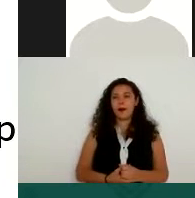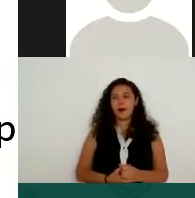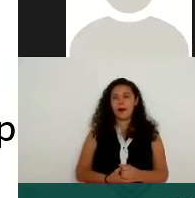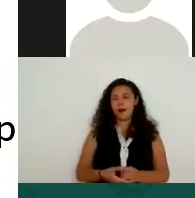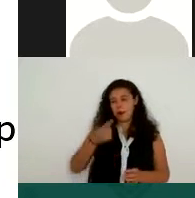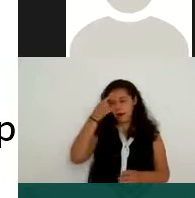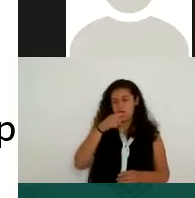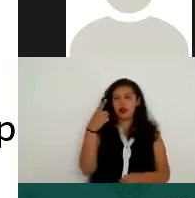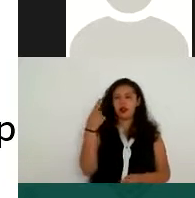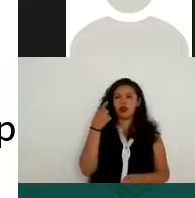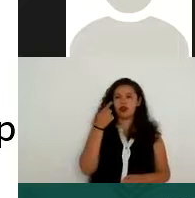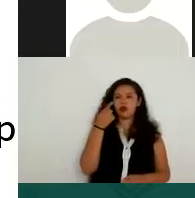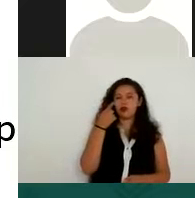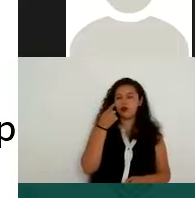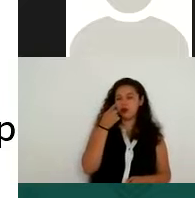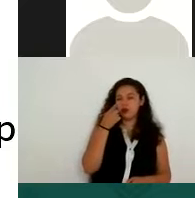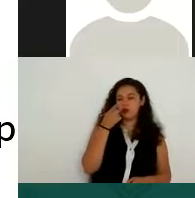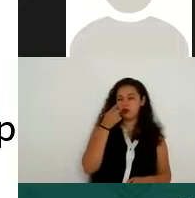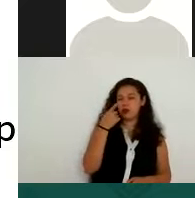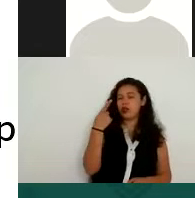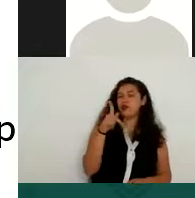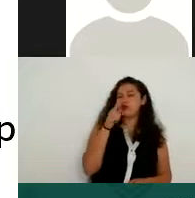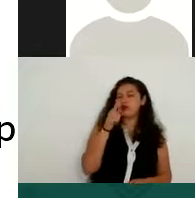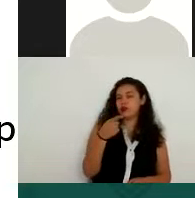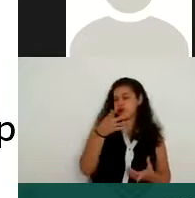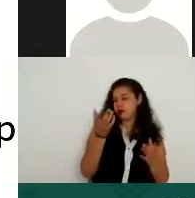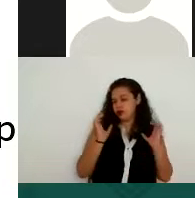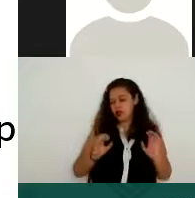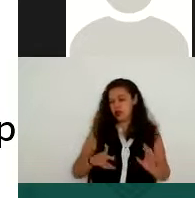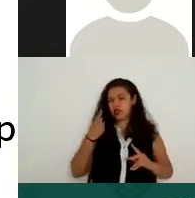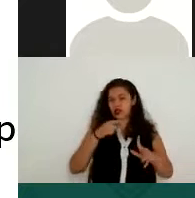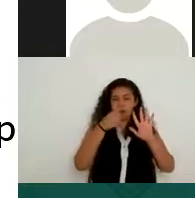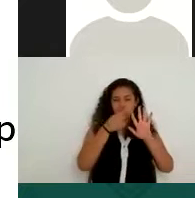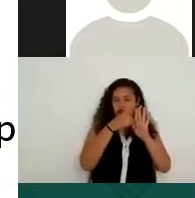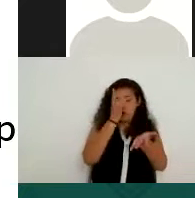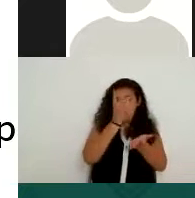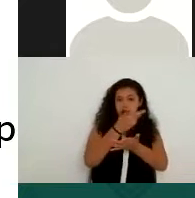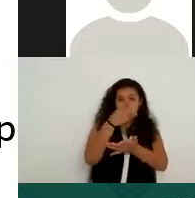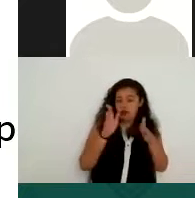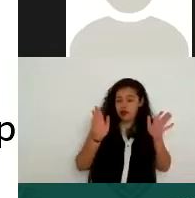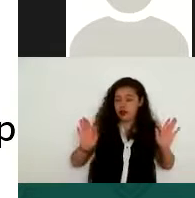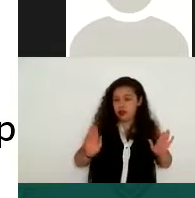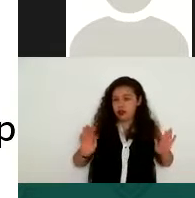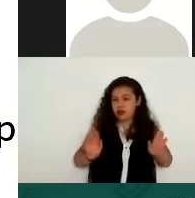a ti y a tu constitución y a tus huellas que son únicas, ¿no? Exactamente. De hecho, si ustedes observan las imágenes,